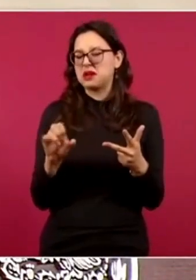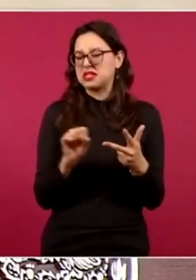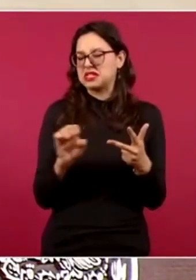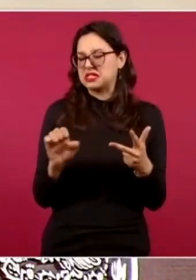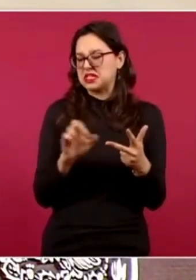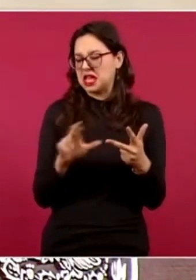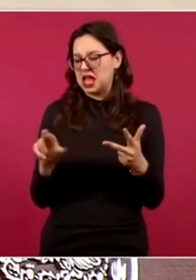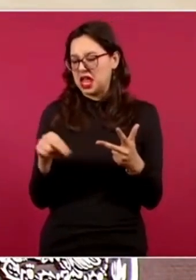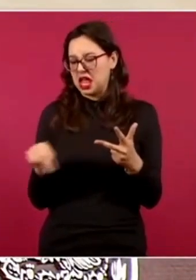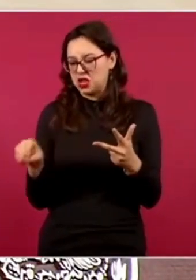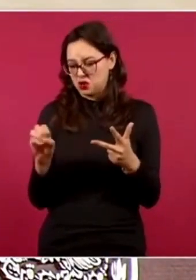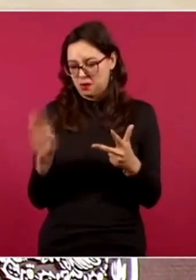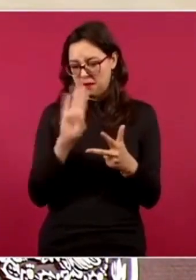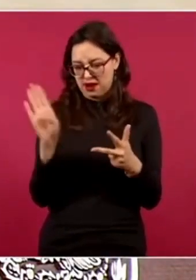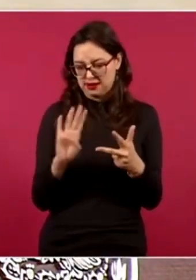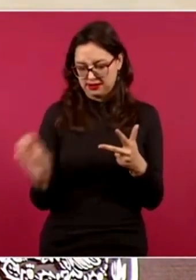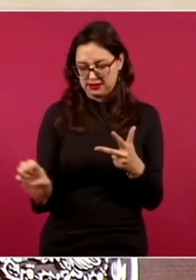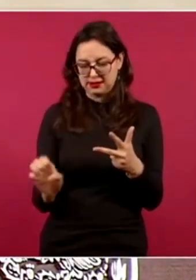de Belice